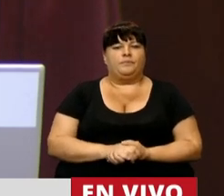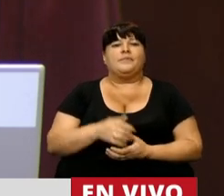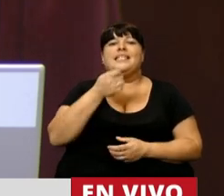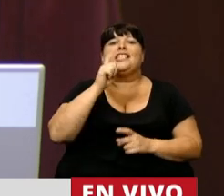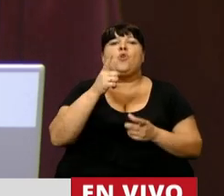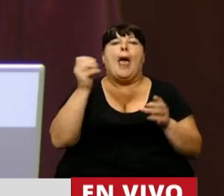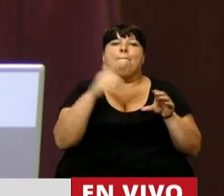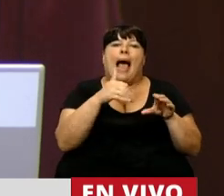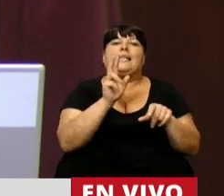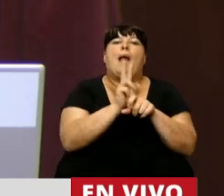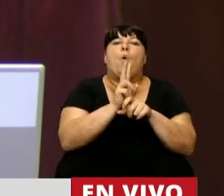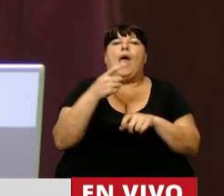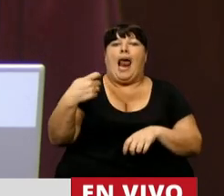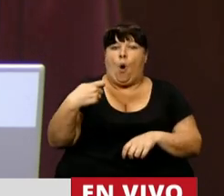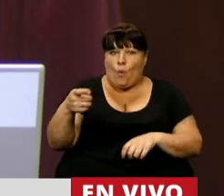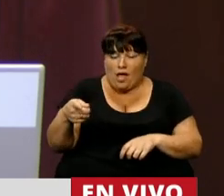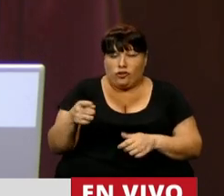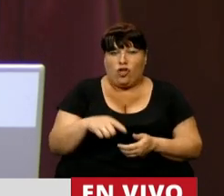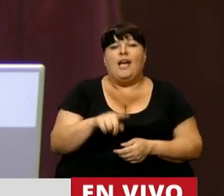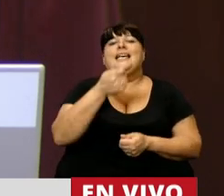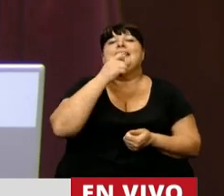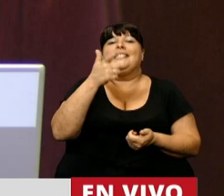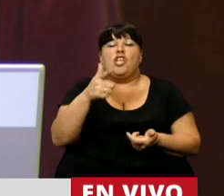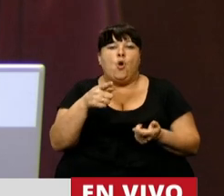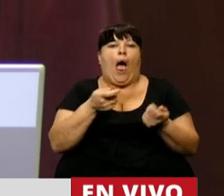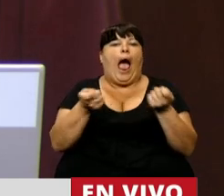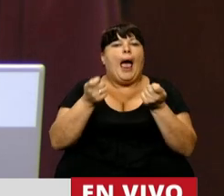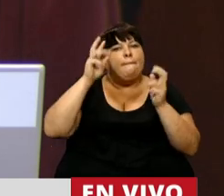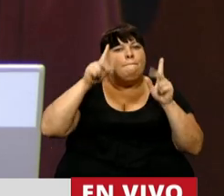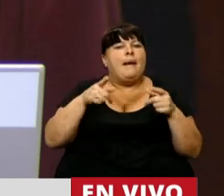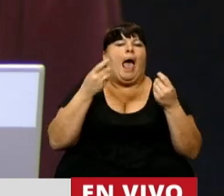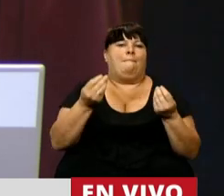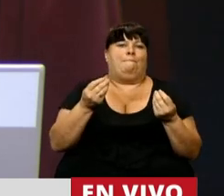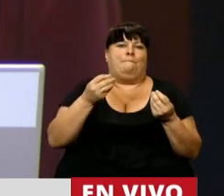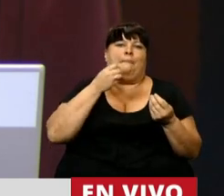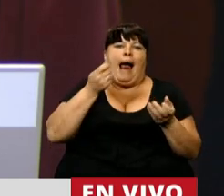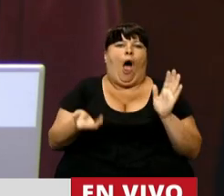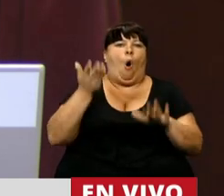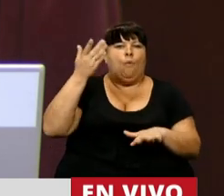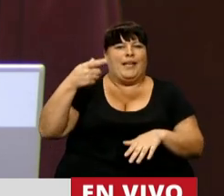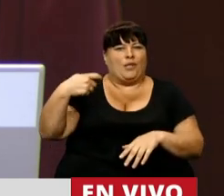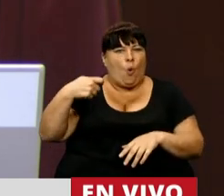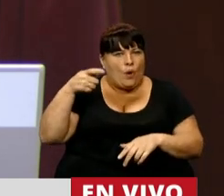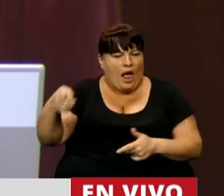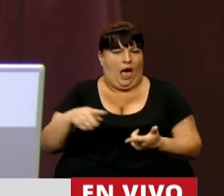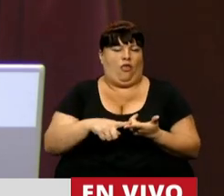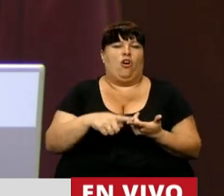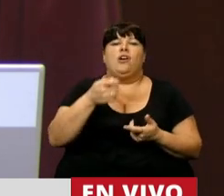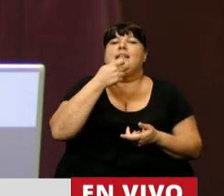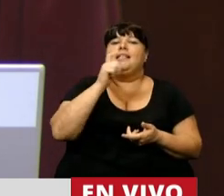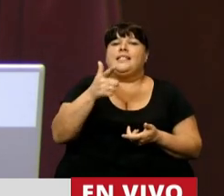anticíclico que proteja las jubilaciones, sin que se arbitren medidas que permitan aumentar los ingresos del sistema previsional,